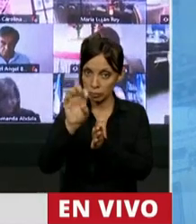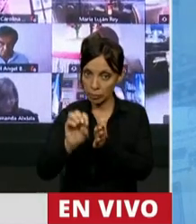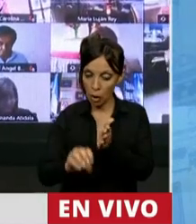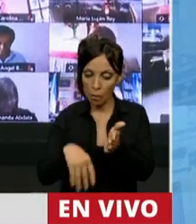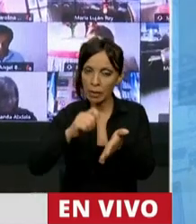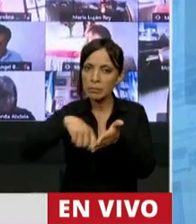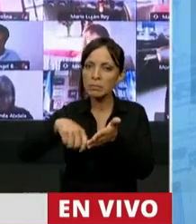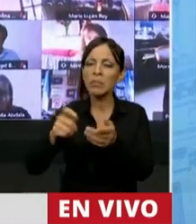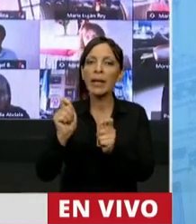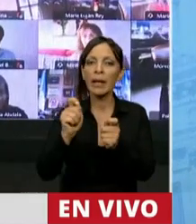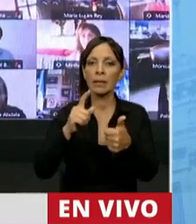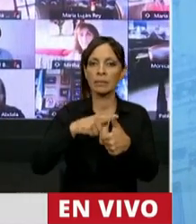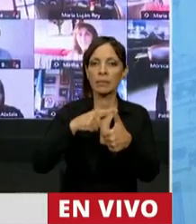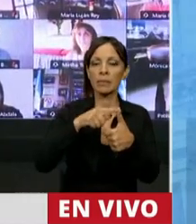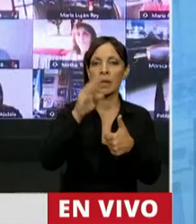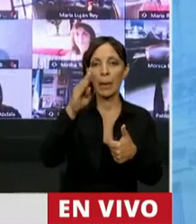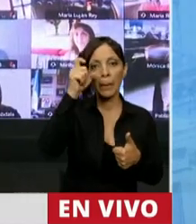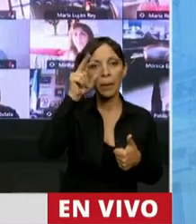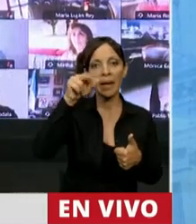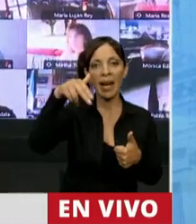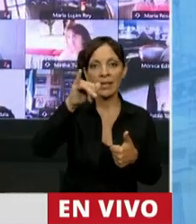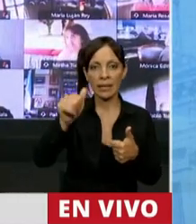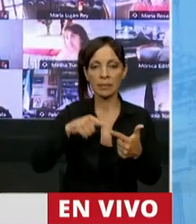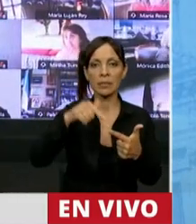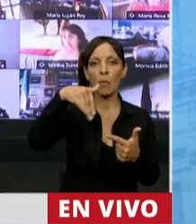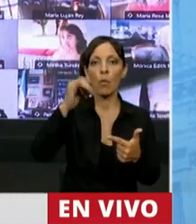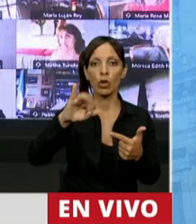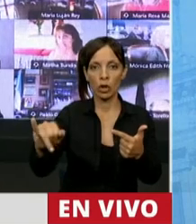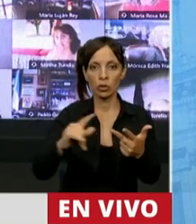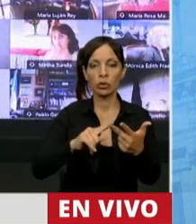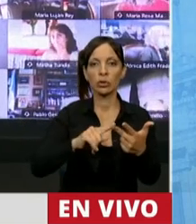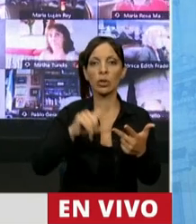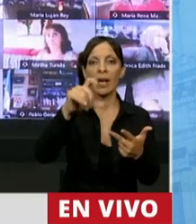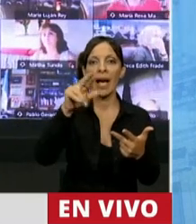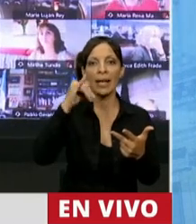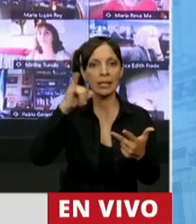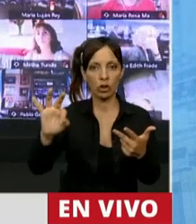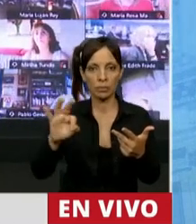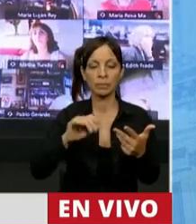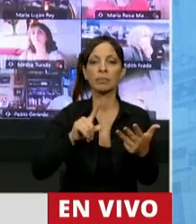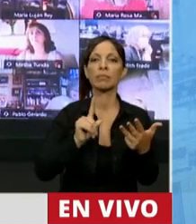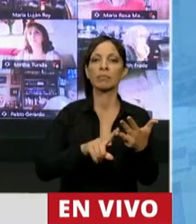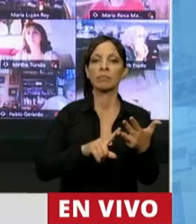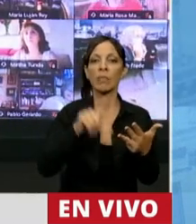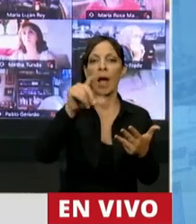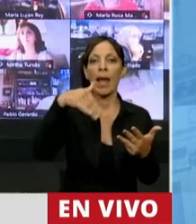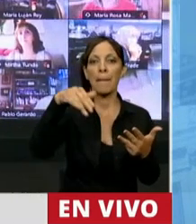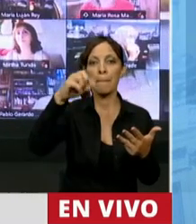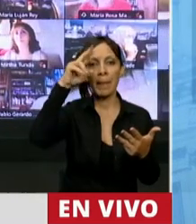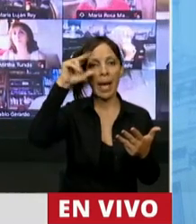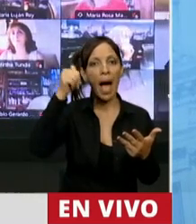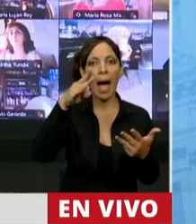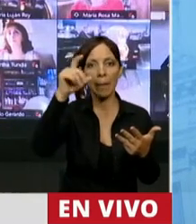son los de la diputada Claudia Bernaza, Rosa Muñoz, Nilda Mabel Carrizo, Florencia Lampreave,